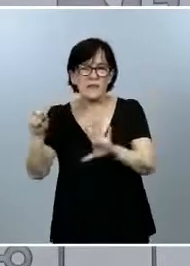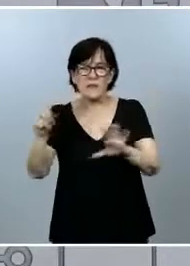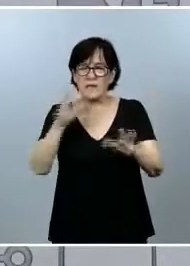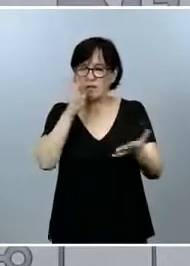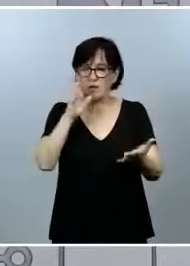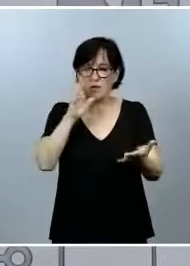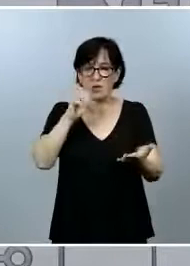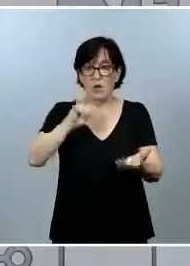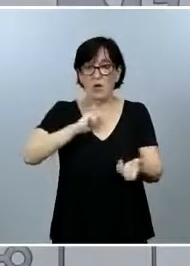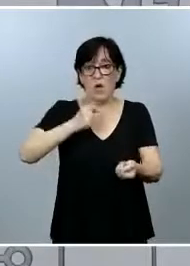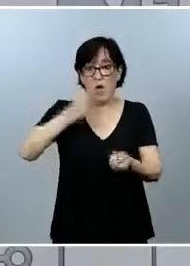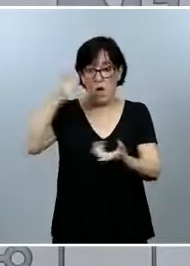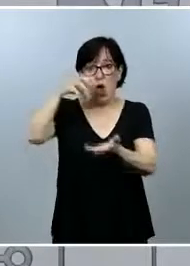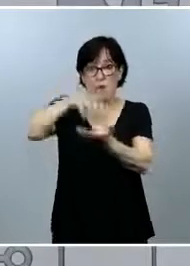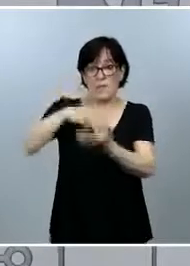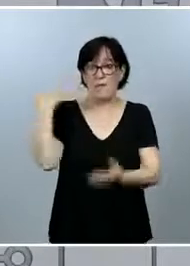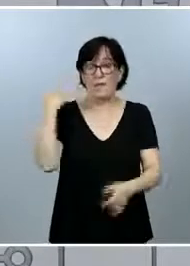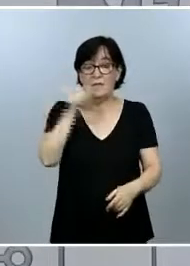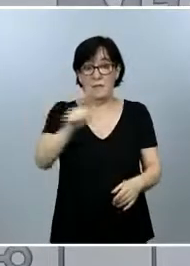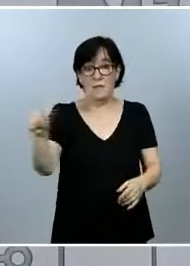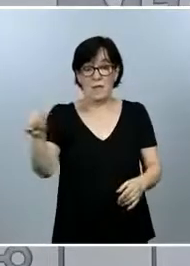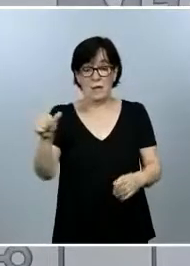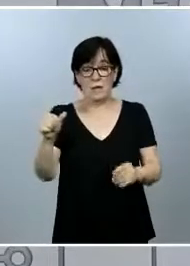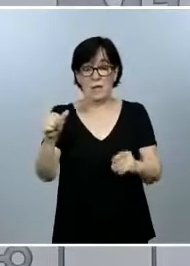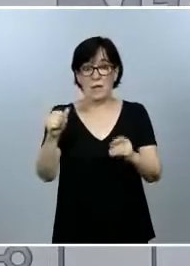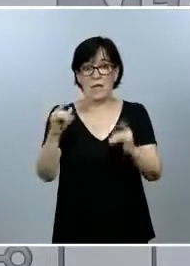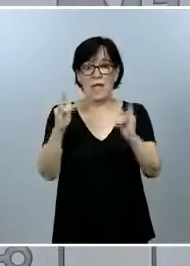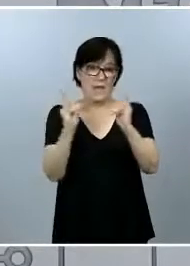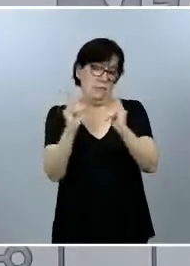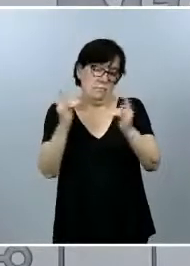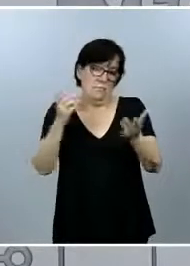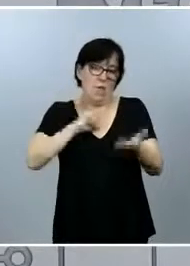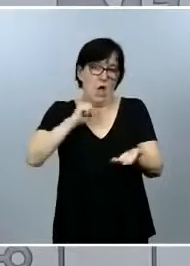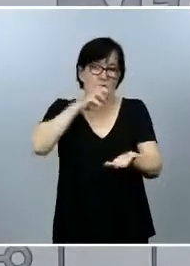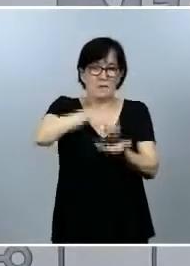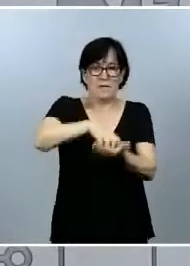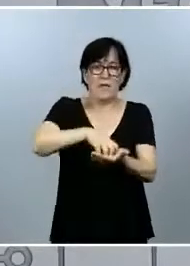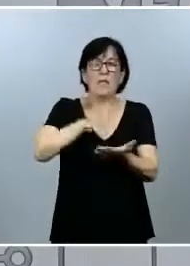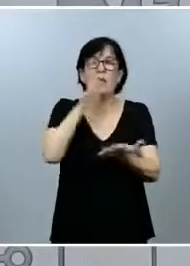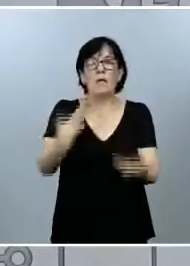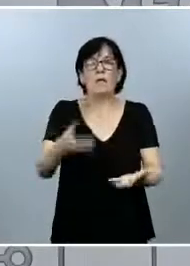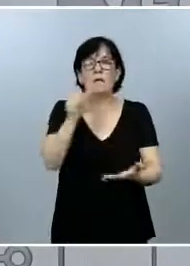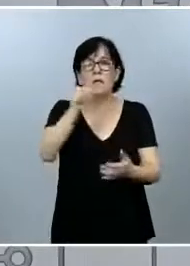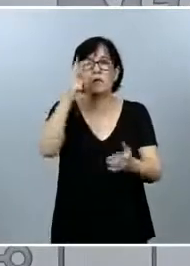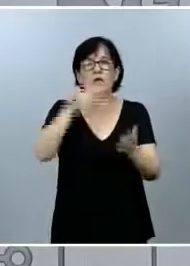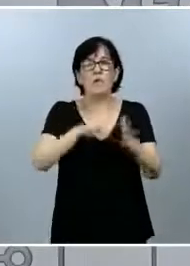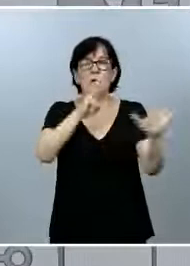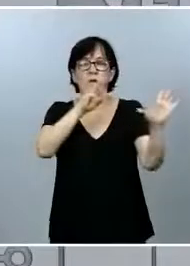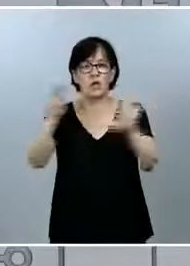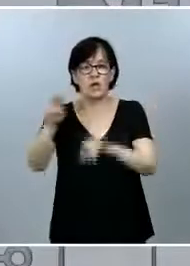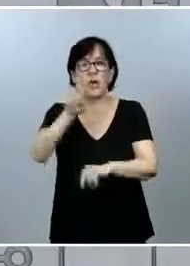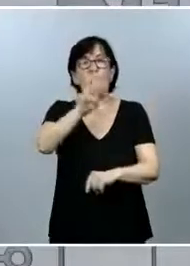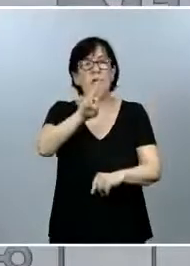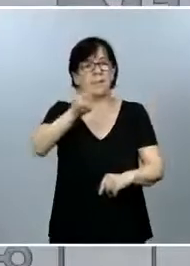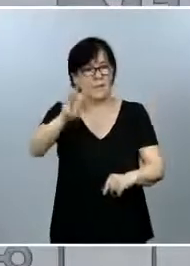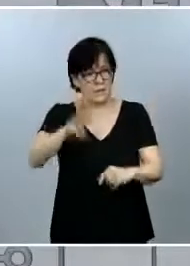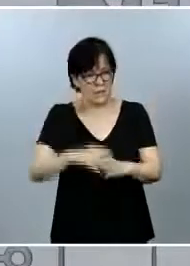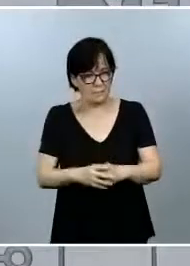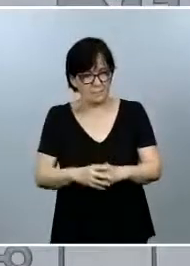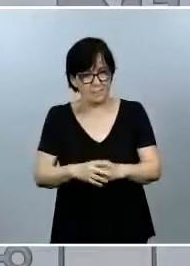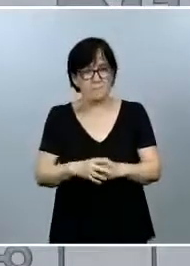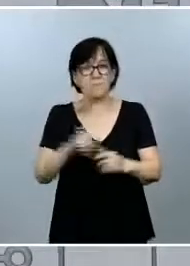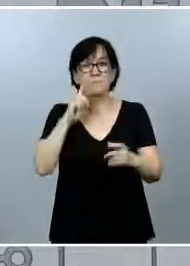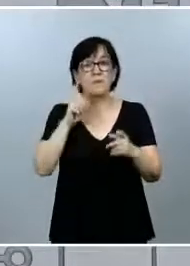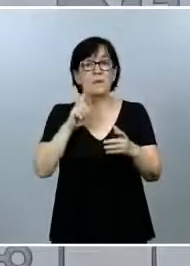hospitalizados la semana pasada en camas convencionales, esta semana tenemos 2.823. Es decir, la evolución de la